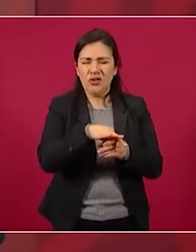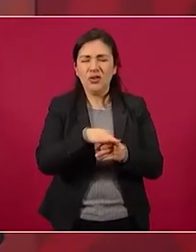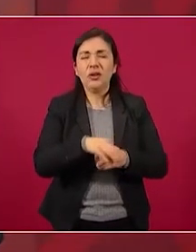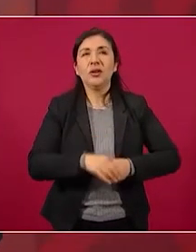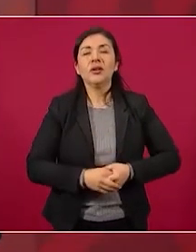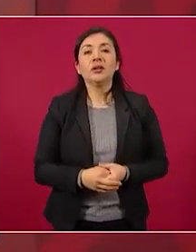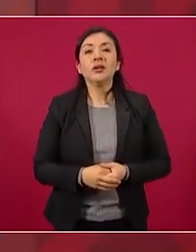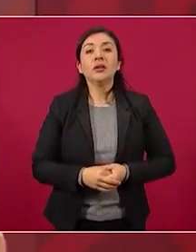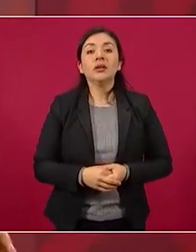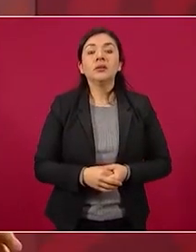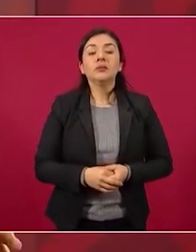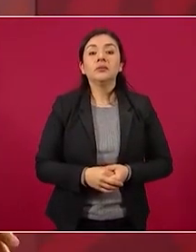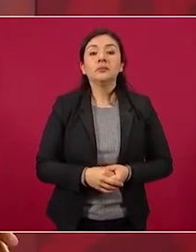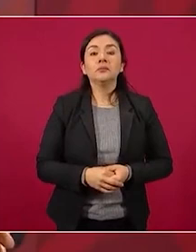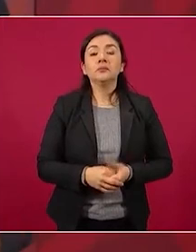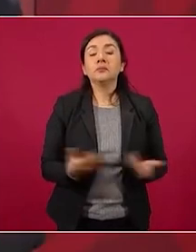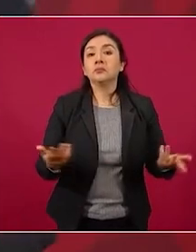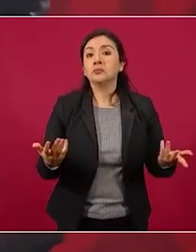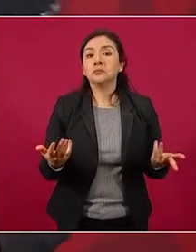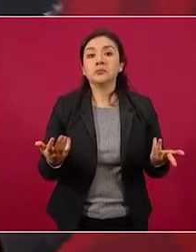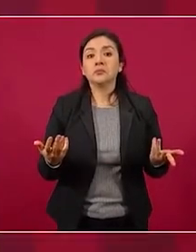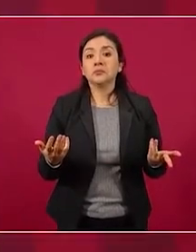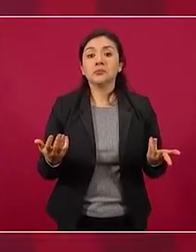lo hicieron bueno